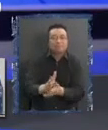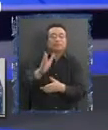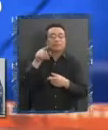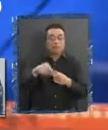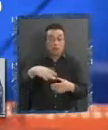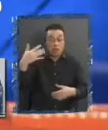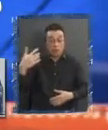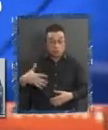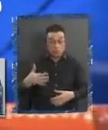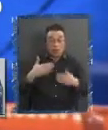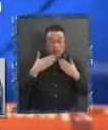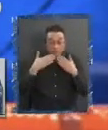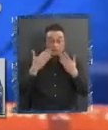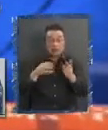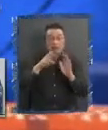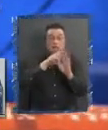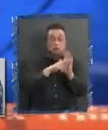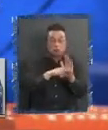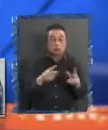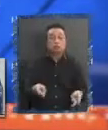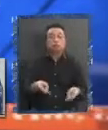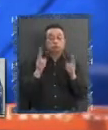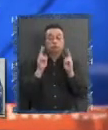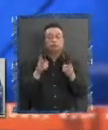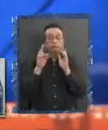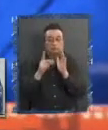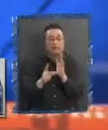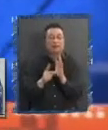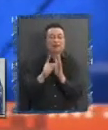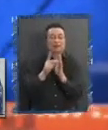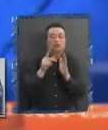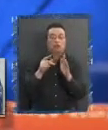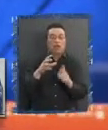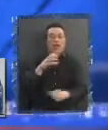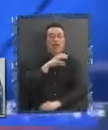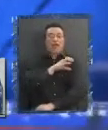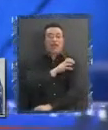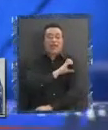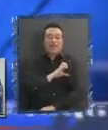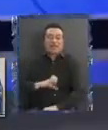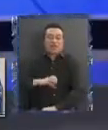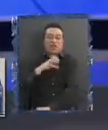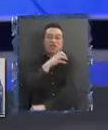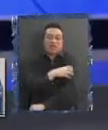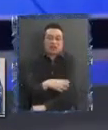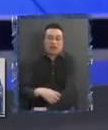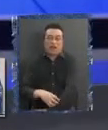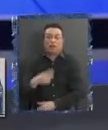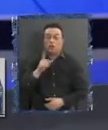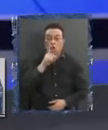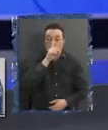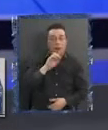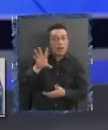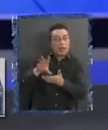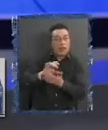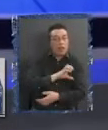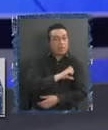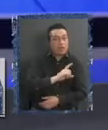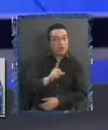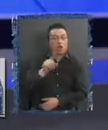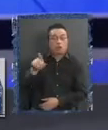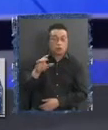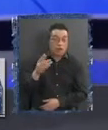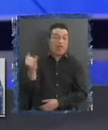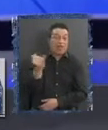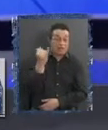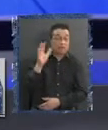generar una regulación Que permite Ir desarrollando El estado regional En los próximos años Ya pero por ejemplo No es como España Porque las autonomías españolas Si tienen